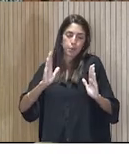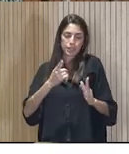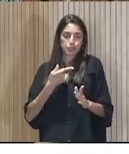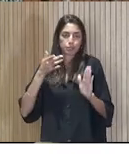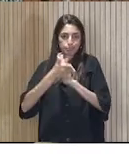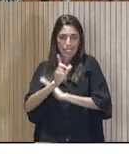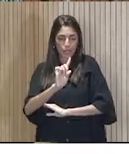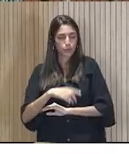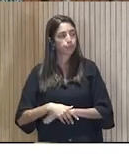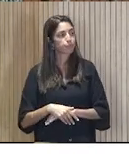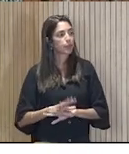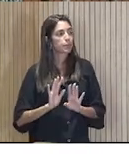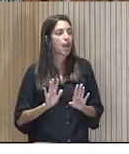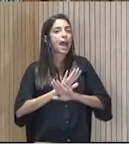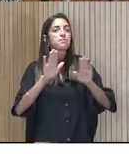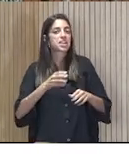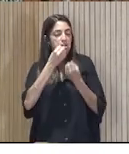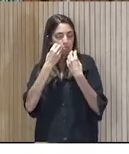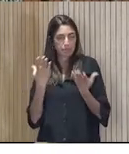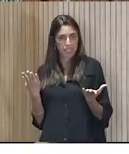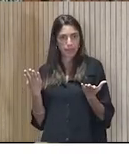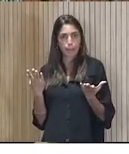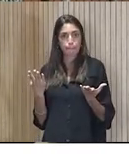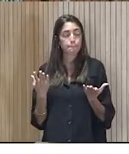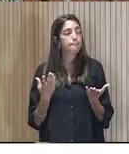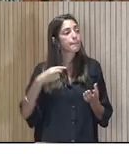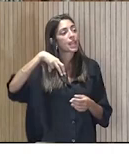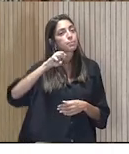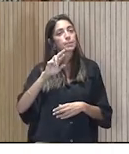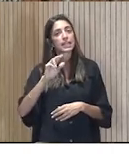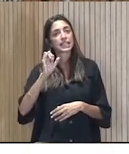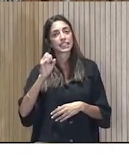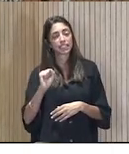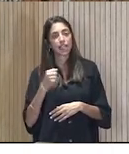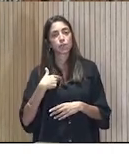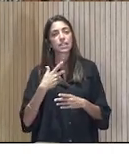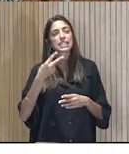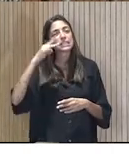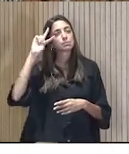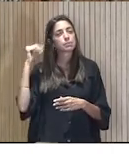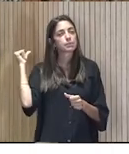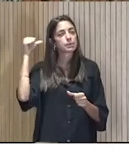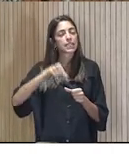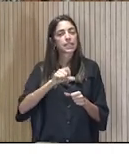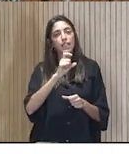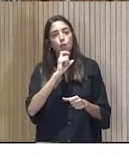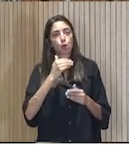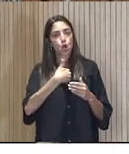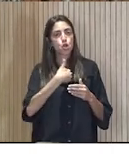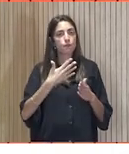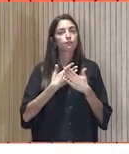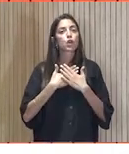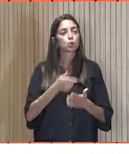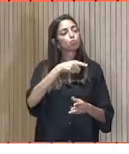Pero luego no me fue tan mal, por lo tanto, Marisa, tu experiencia como voluntaria, ¿qué haces? Pues mira, yo